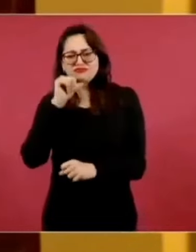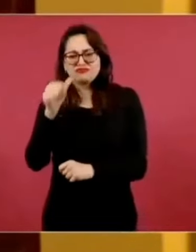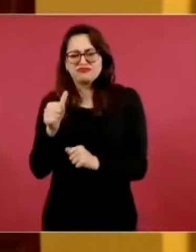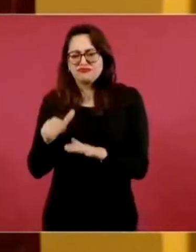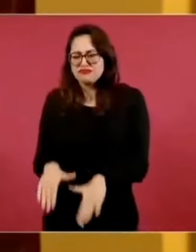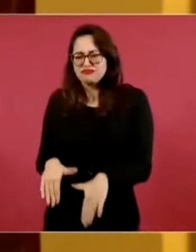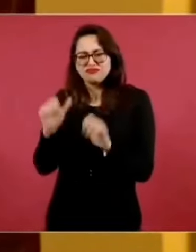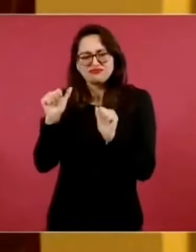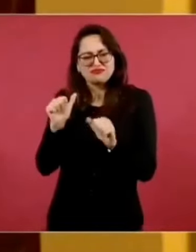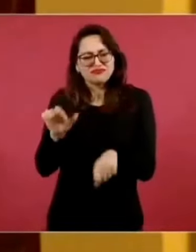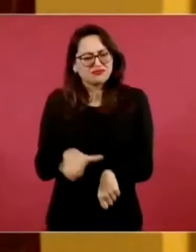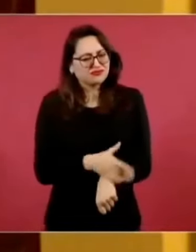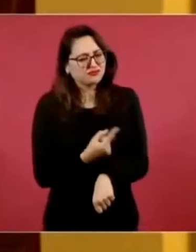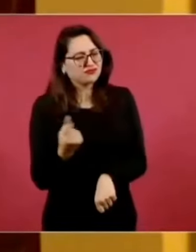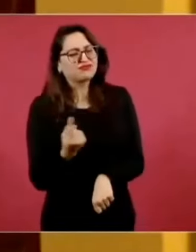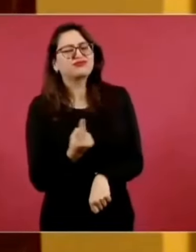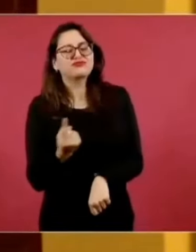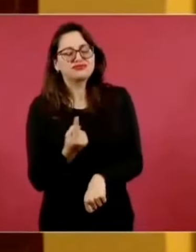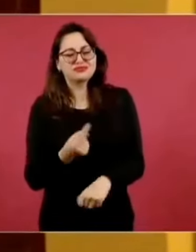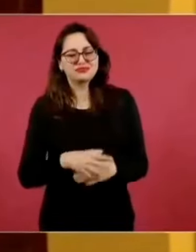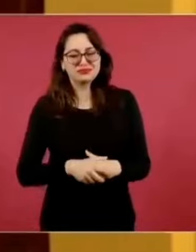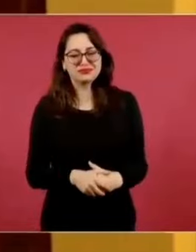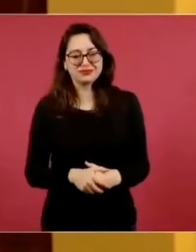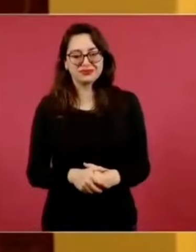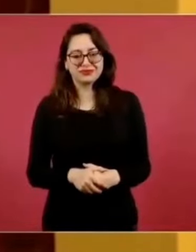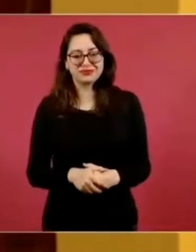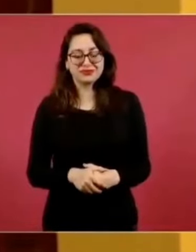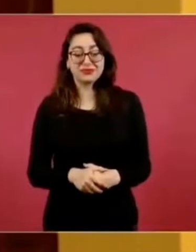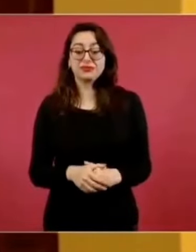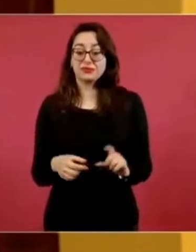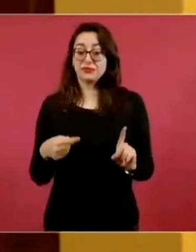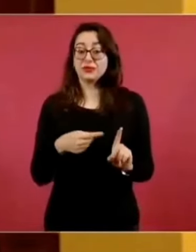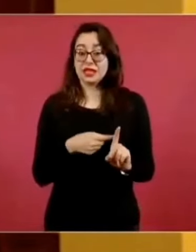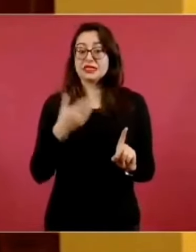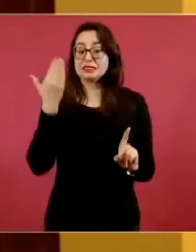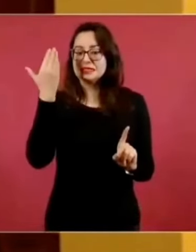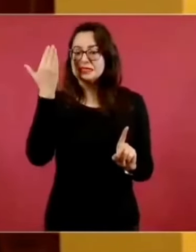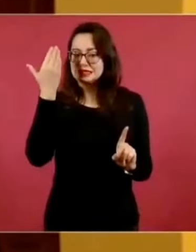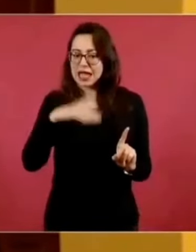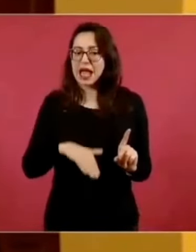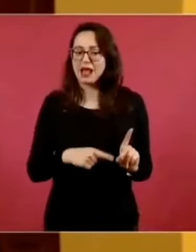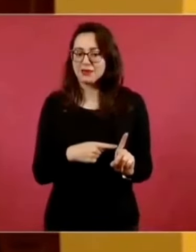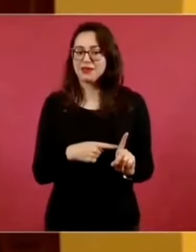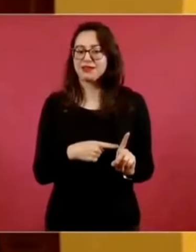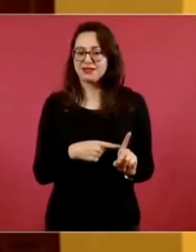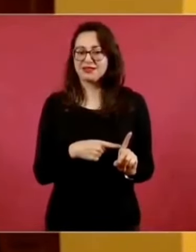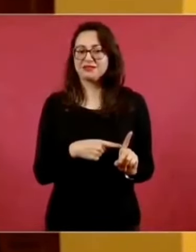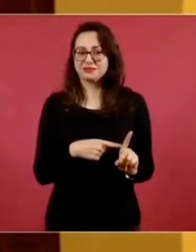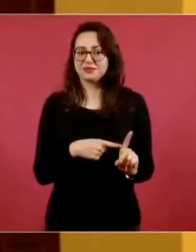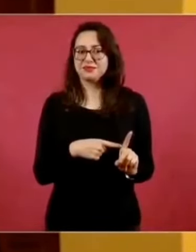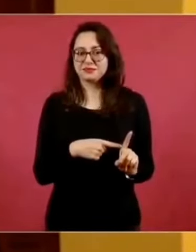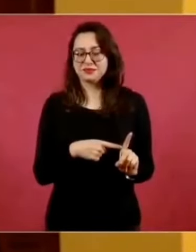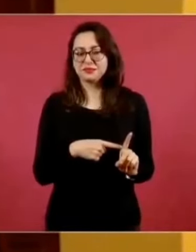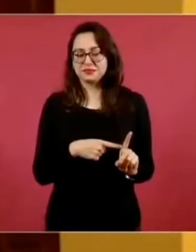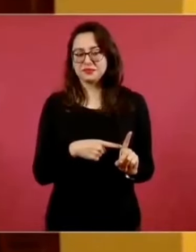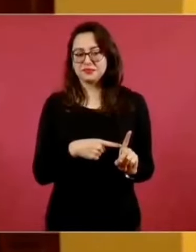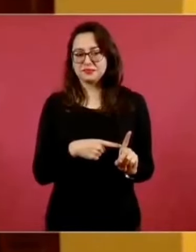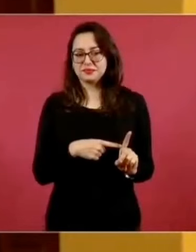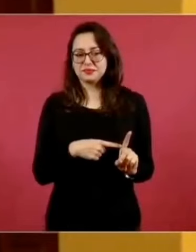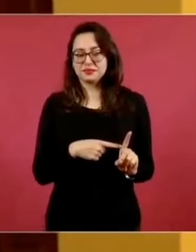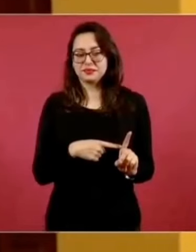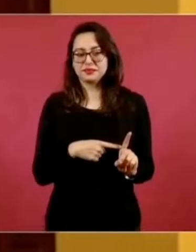Porque ya había estado él participando y se demostró que él